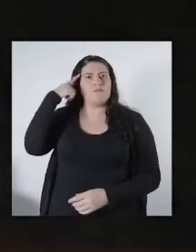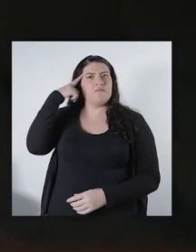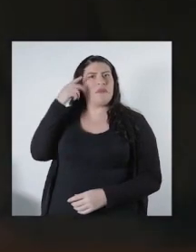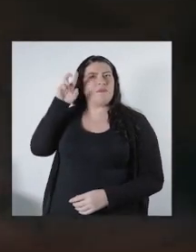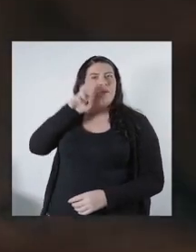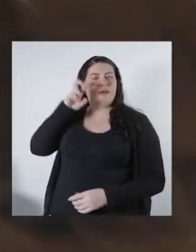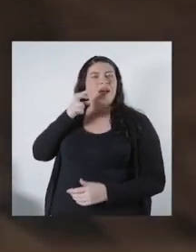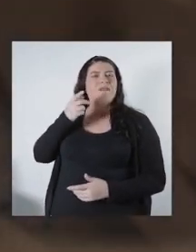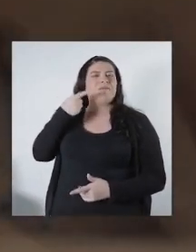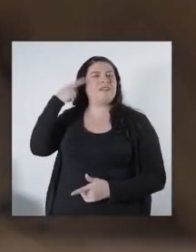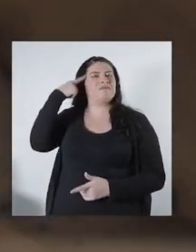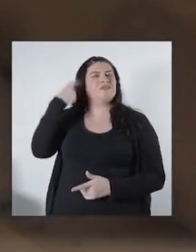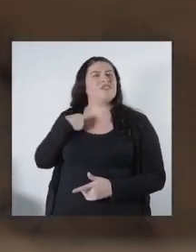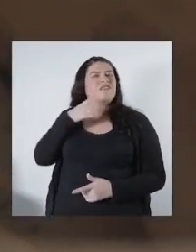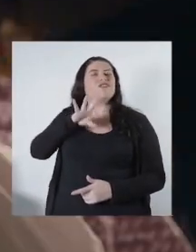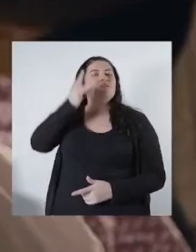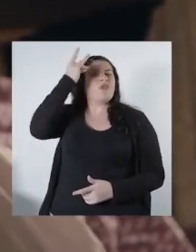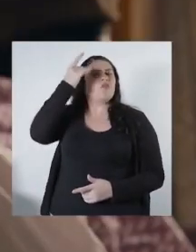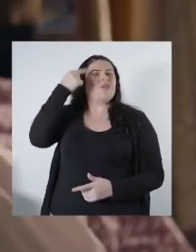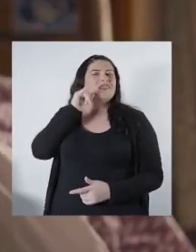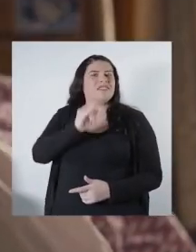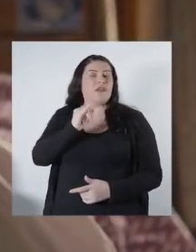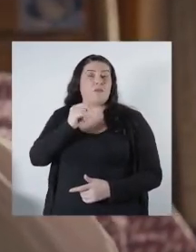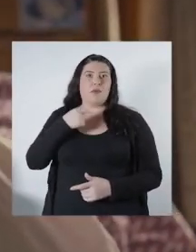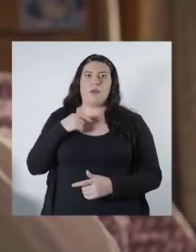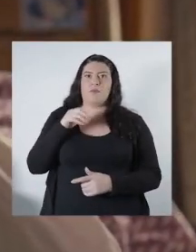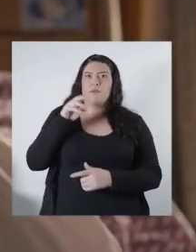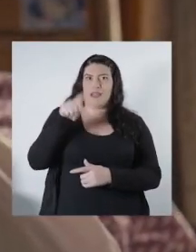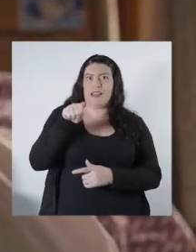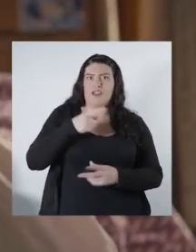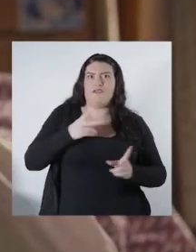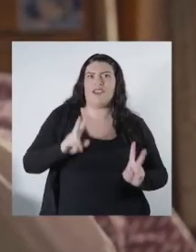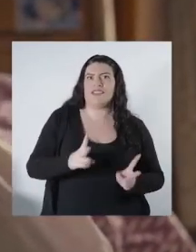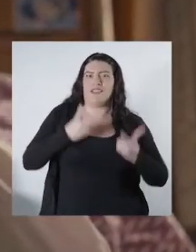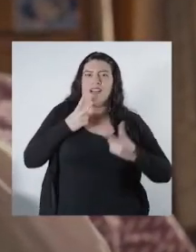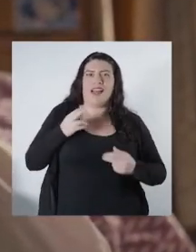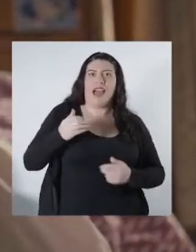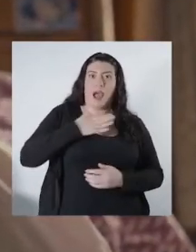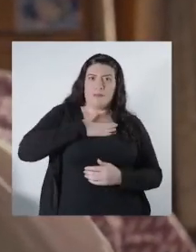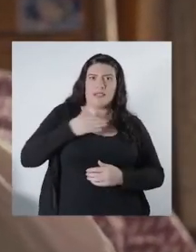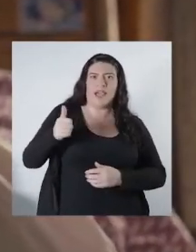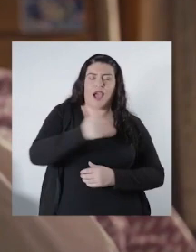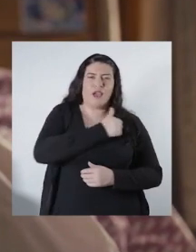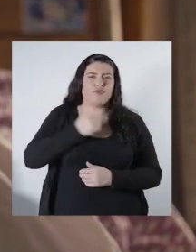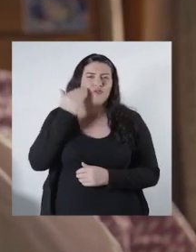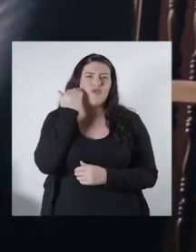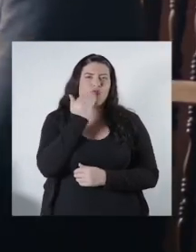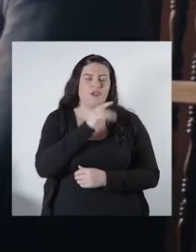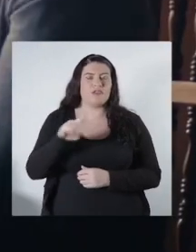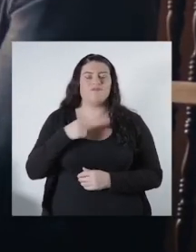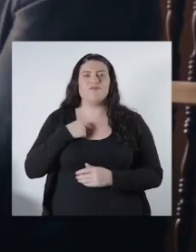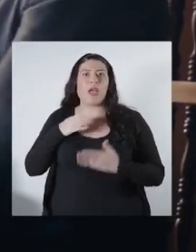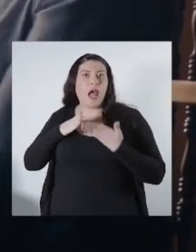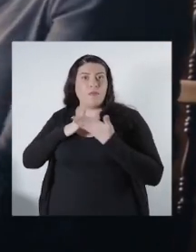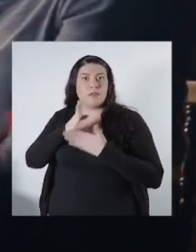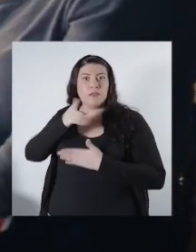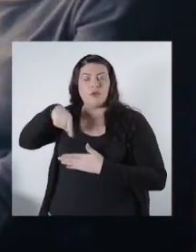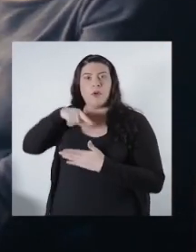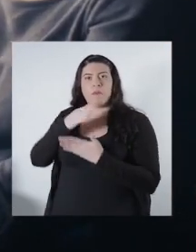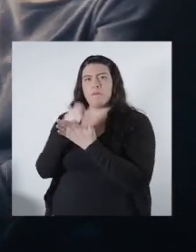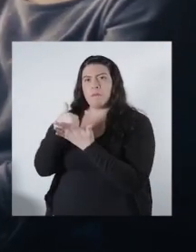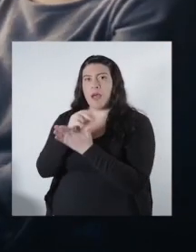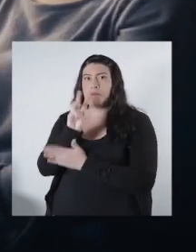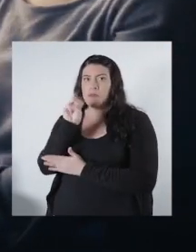Mi papá cree que no me doy cuenta. Pero yo sé que él nos va a salvar a mí y a todos los niños del mundo. Al principio se estuvieron